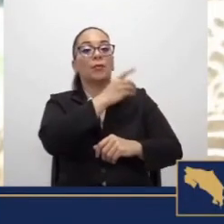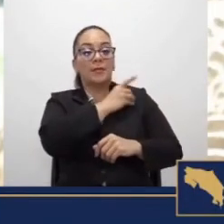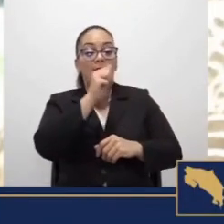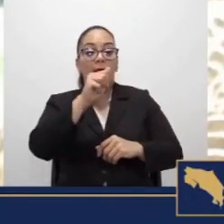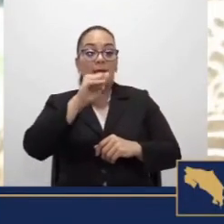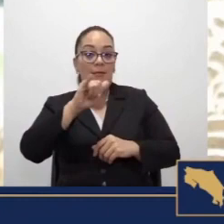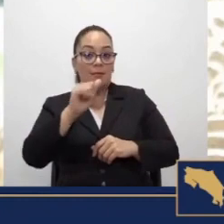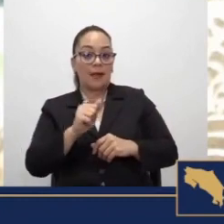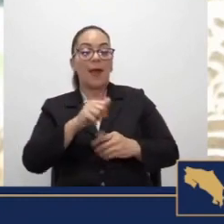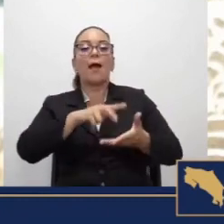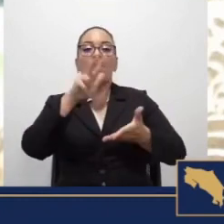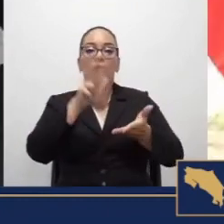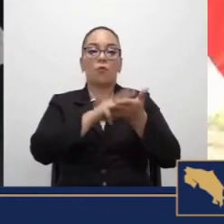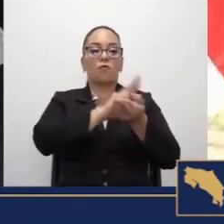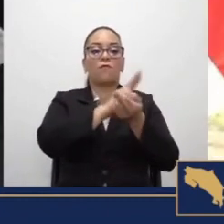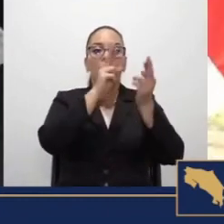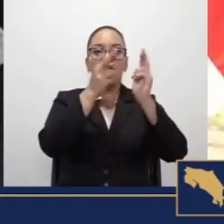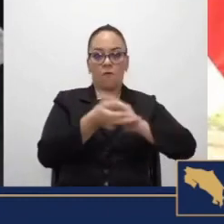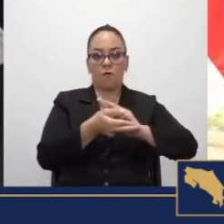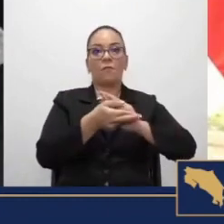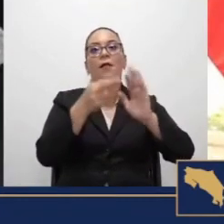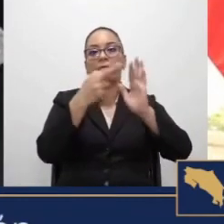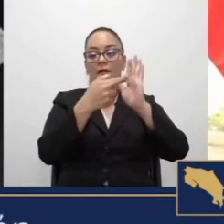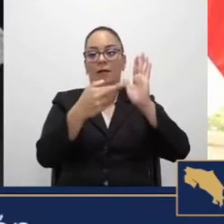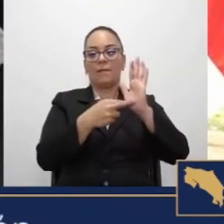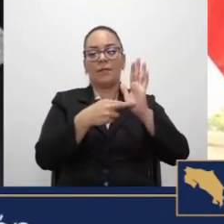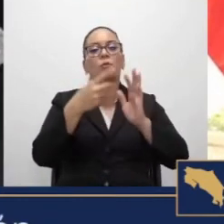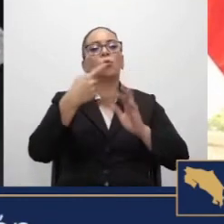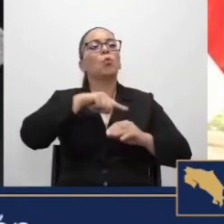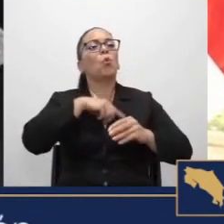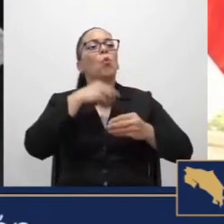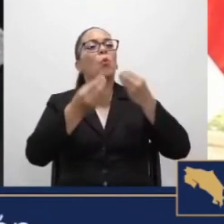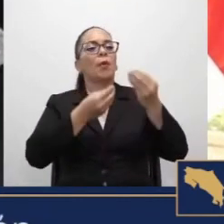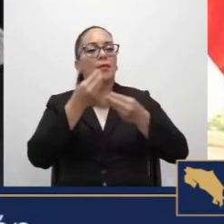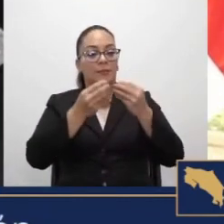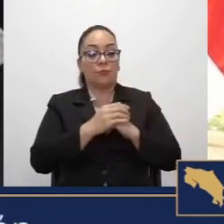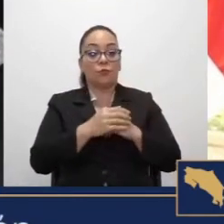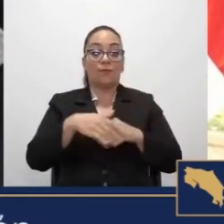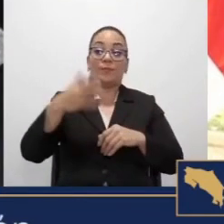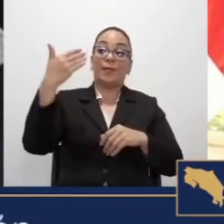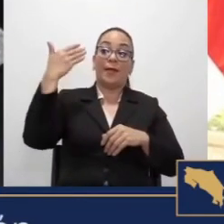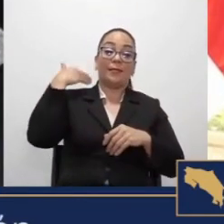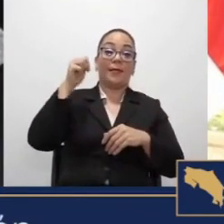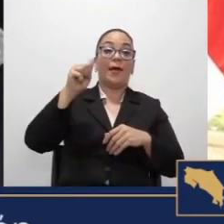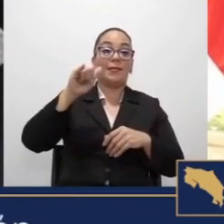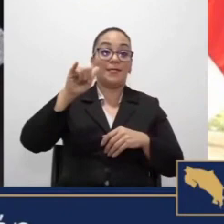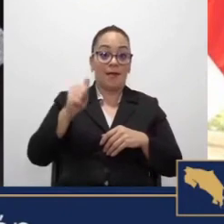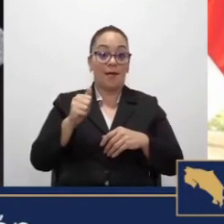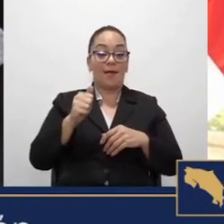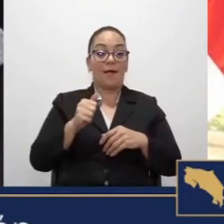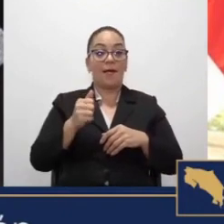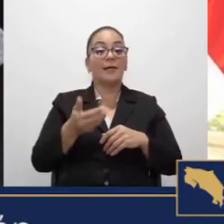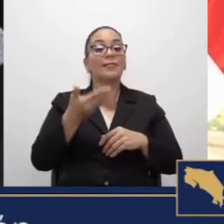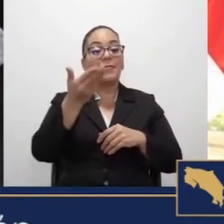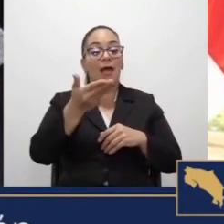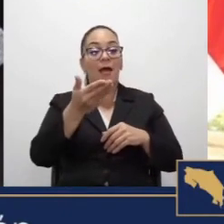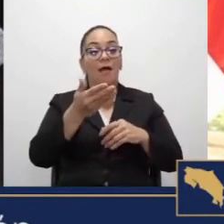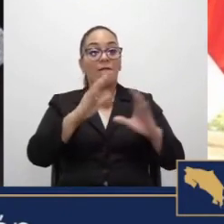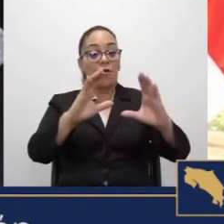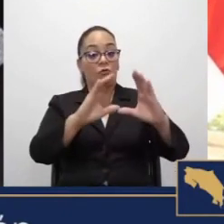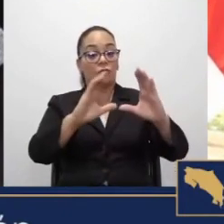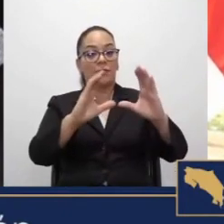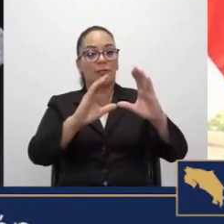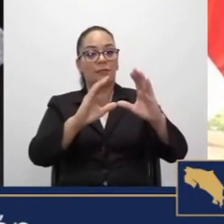aprobó una reforma a nuestro reglamento. ¿Qué hicimos? Antes, el AIA otorgaba estas constancias con una visión de